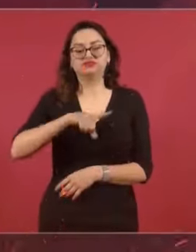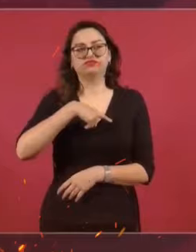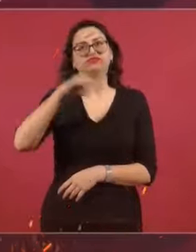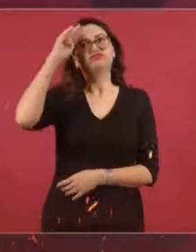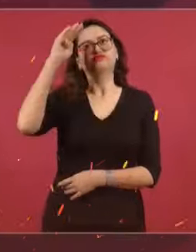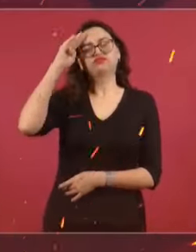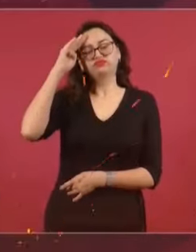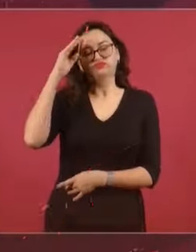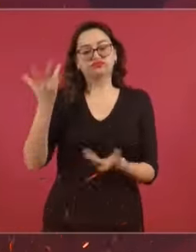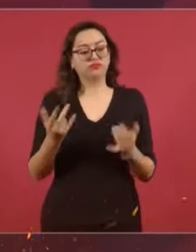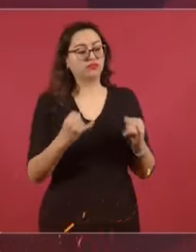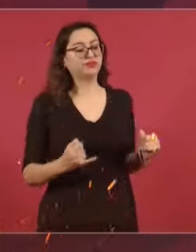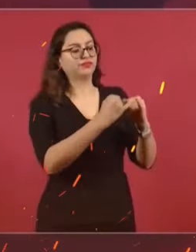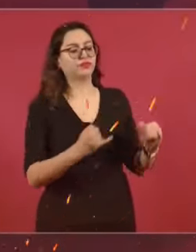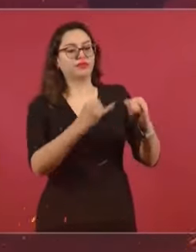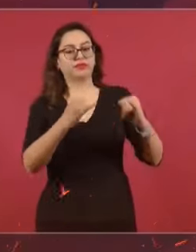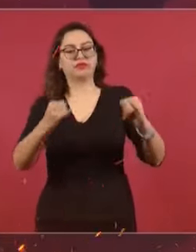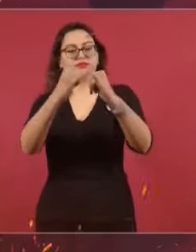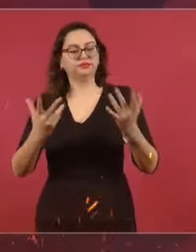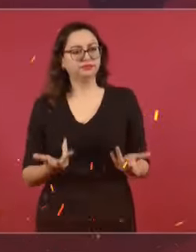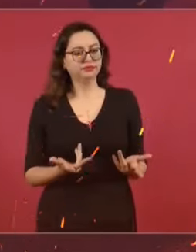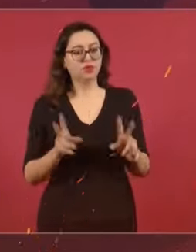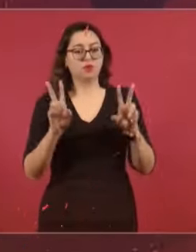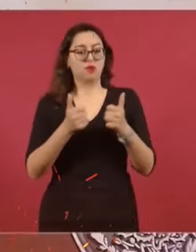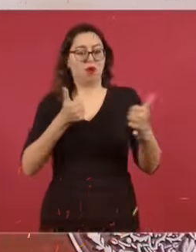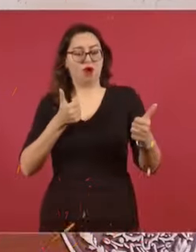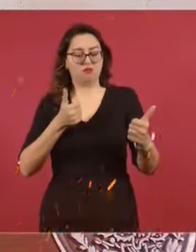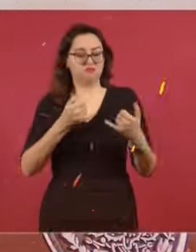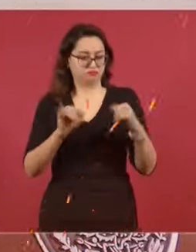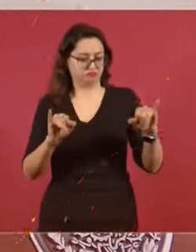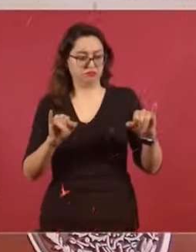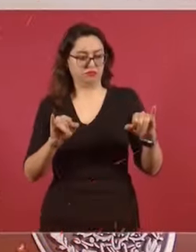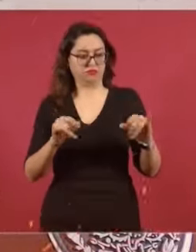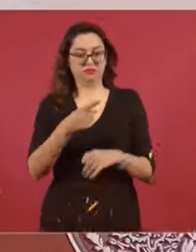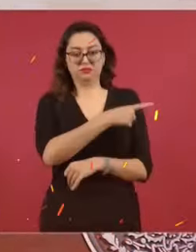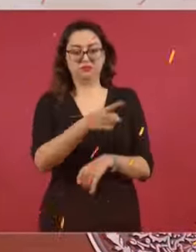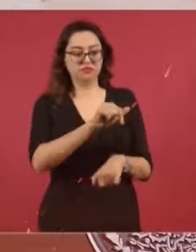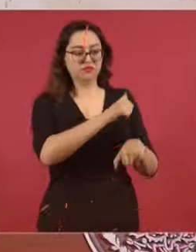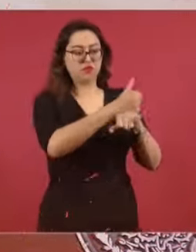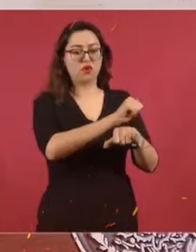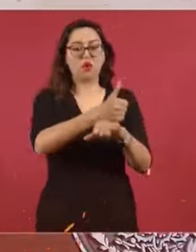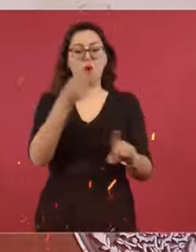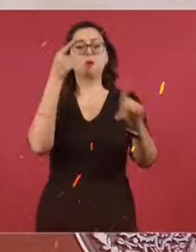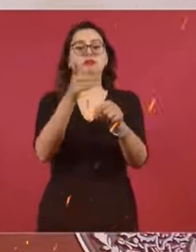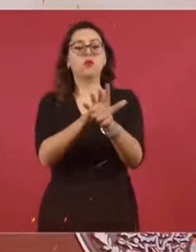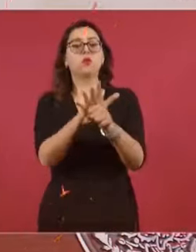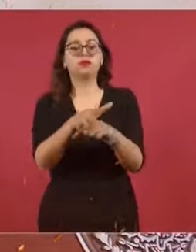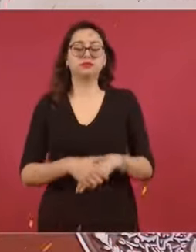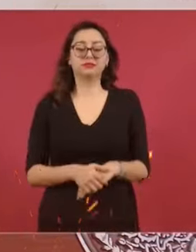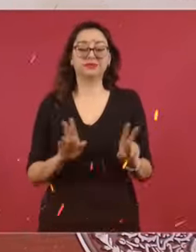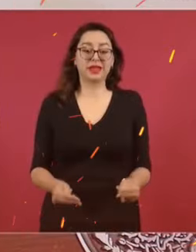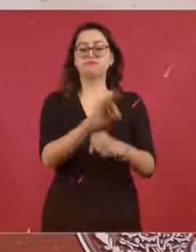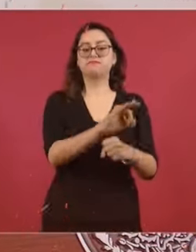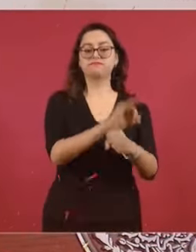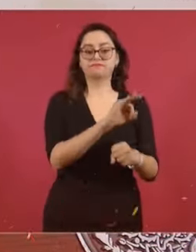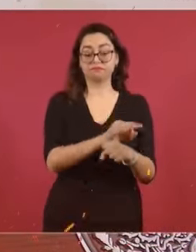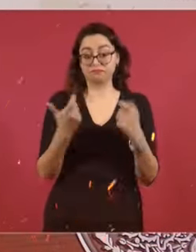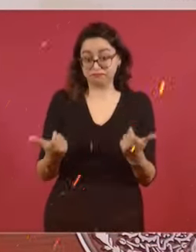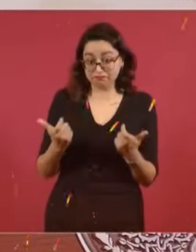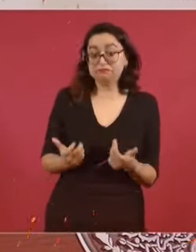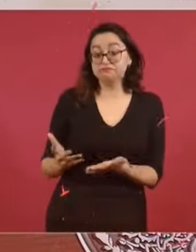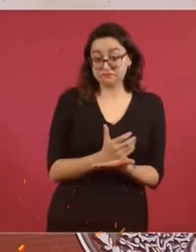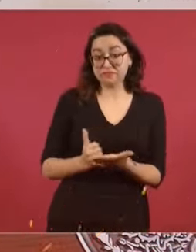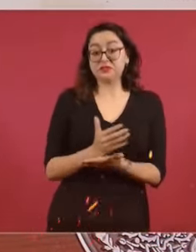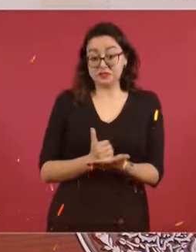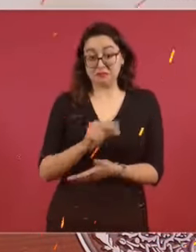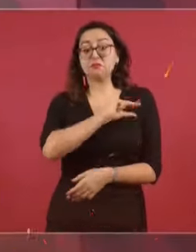ellos, es que todos estos organismos los crearon para proteger negocios lucrativos, buenos negocios